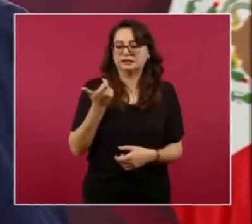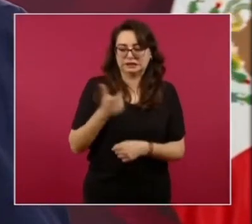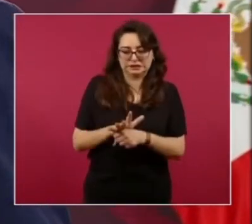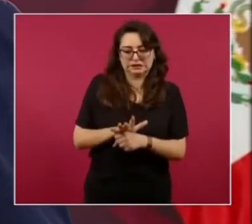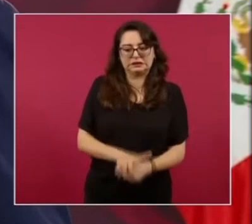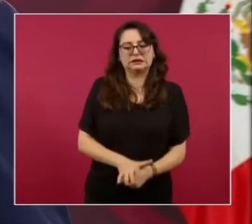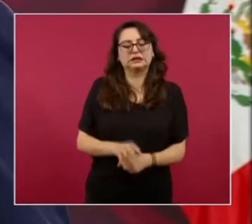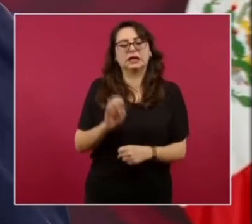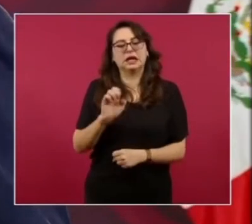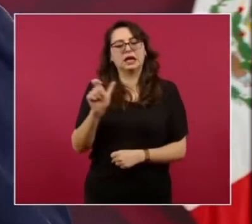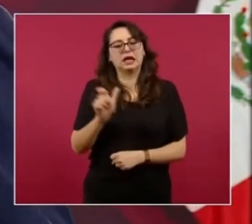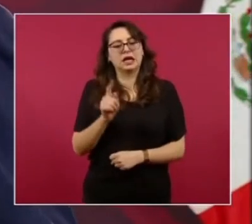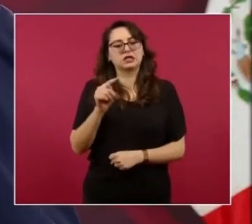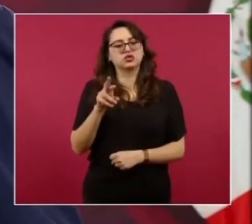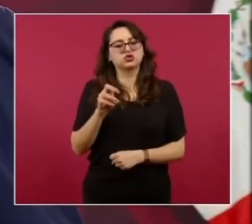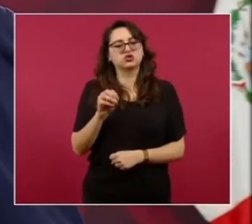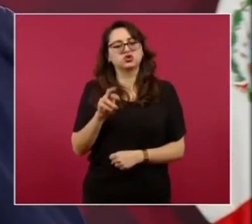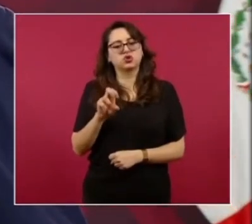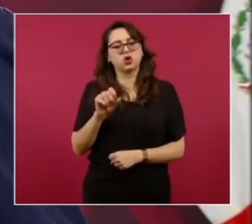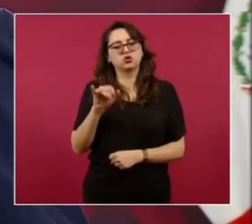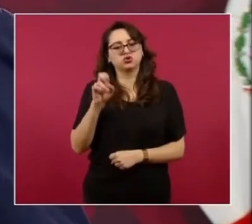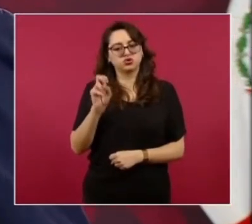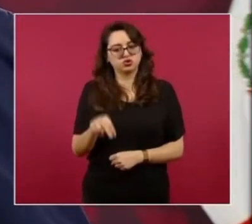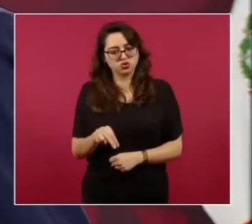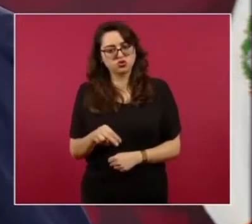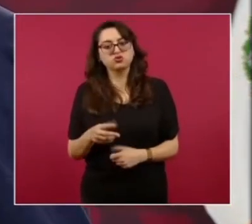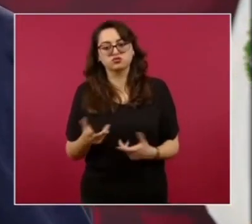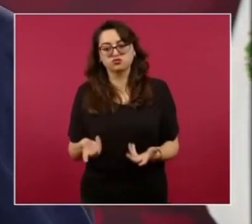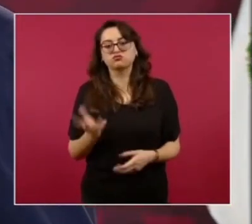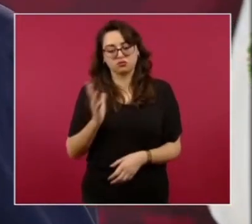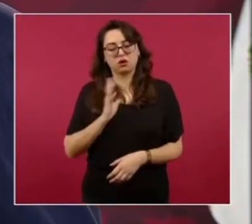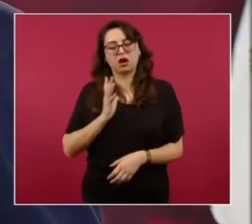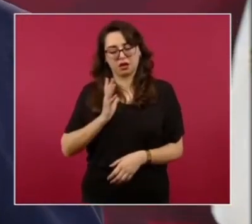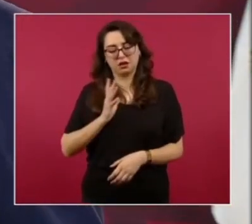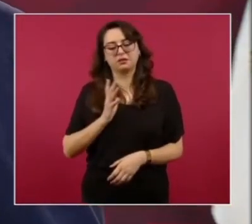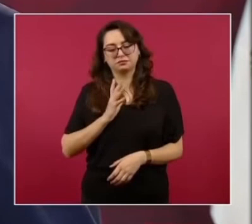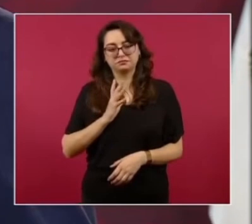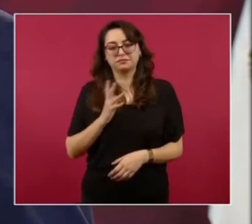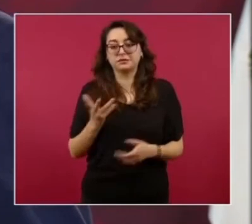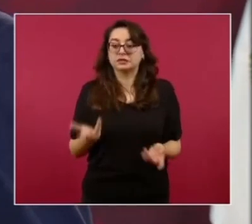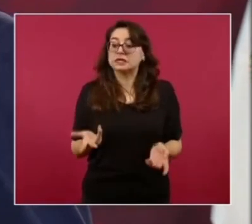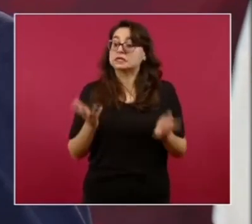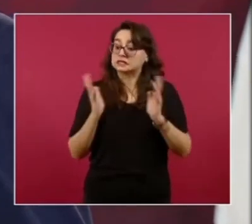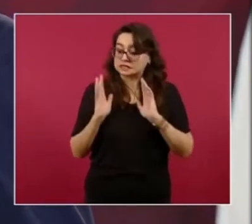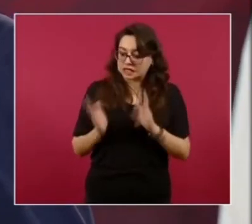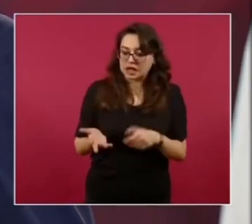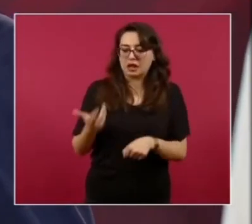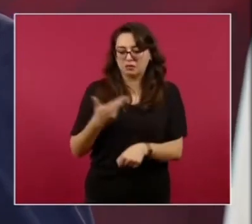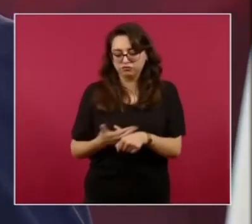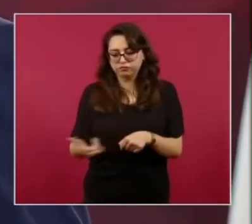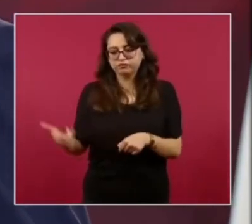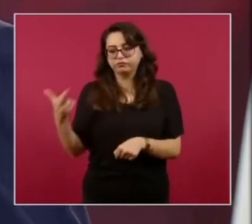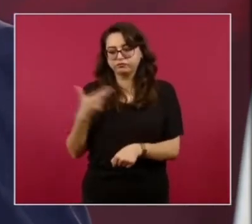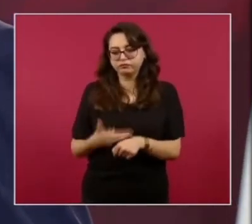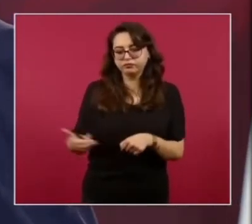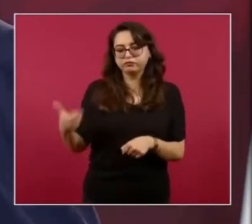municipios que tú has señalado Y se está actuando